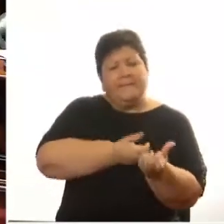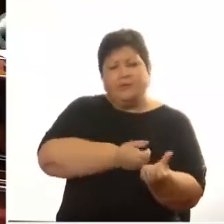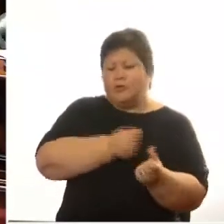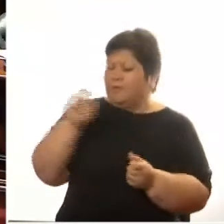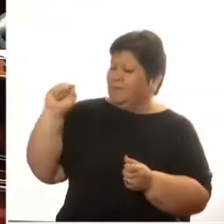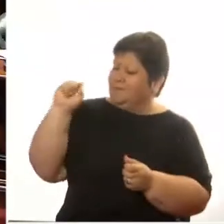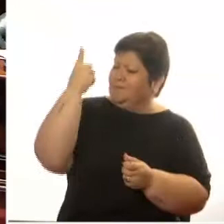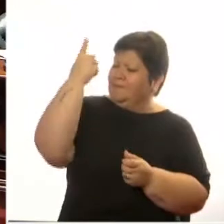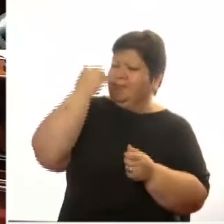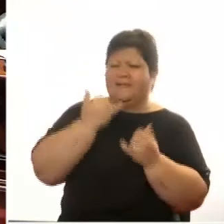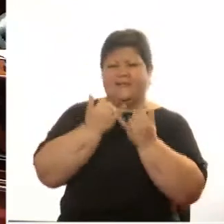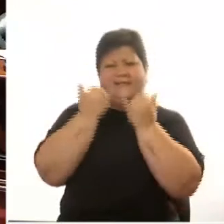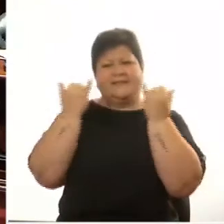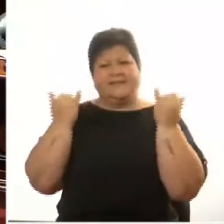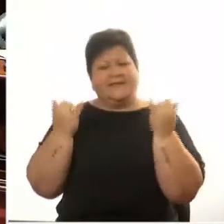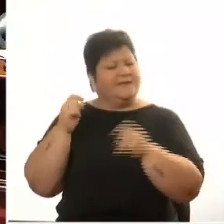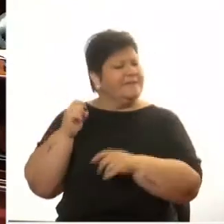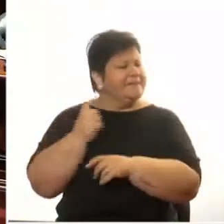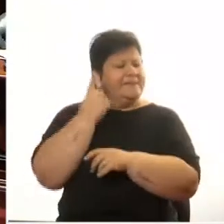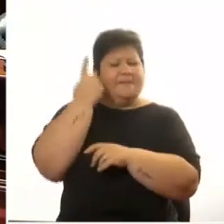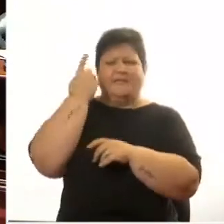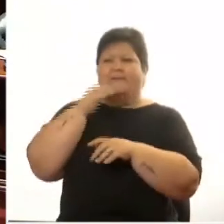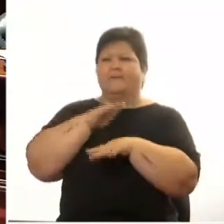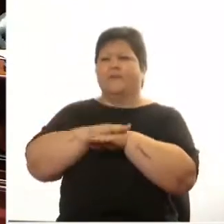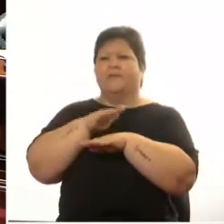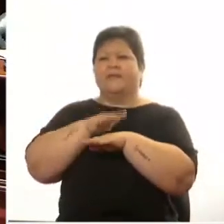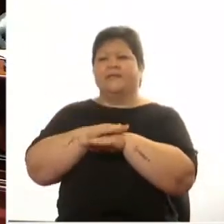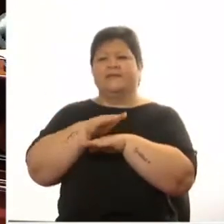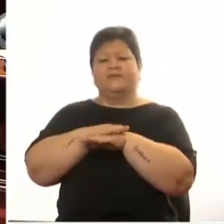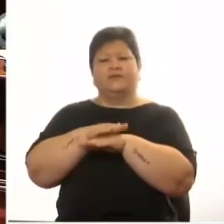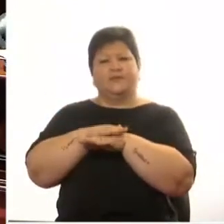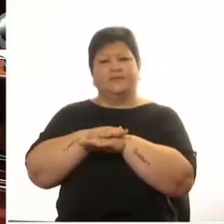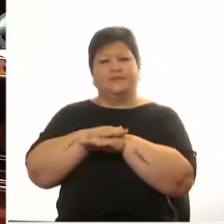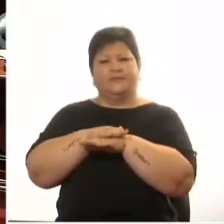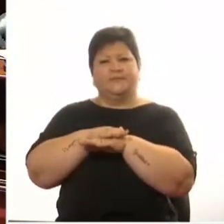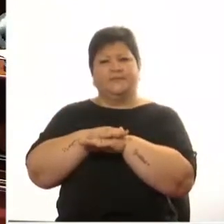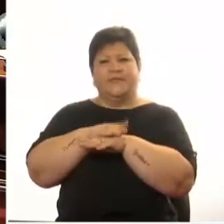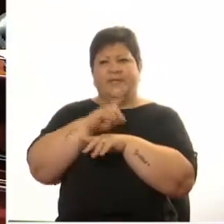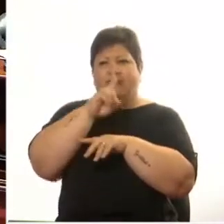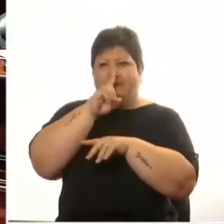día desde el primer momento en 1920